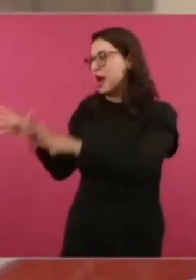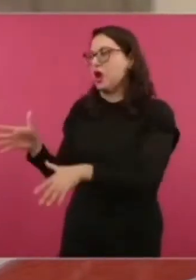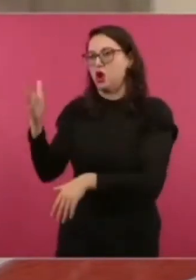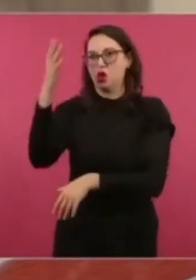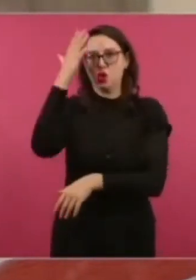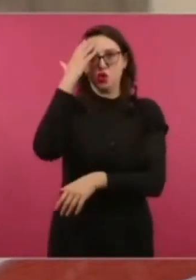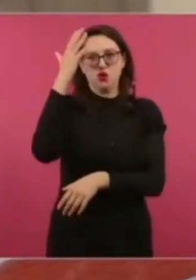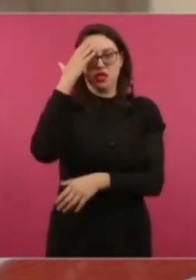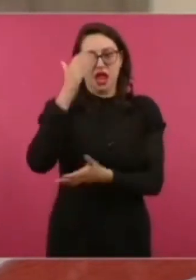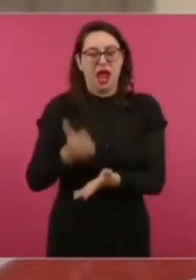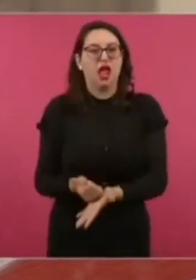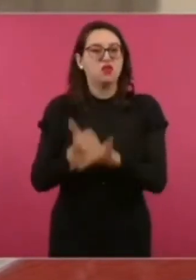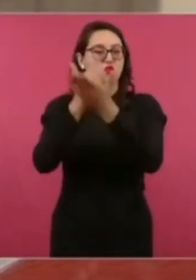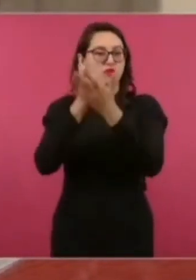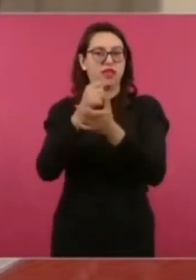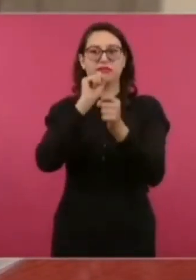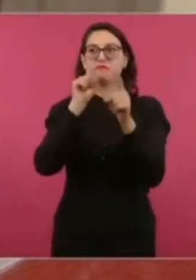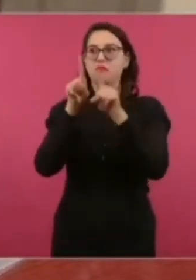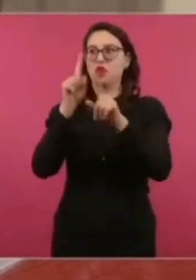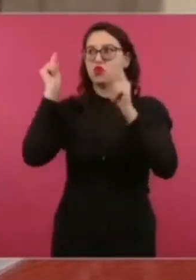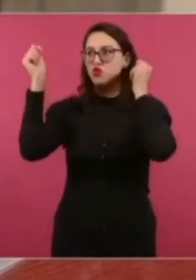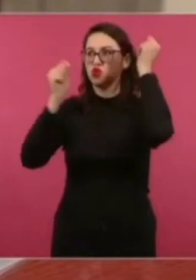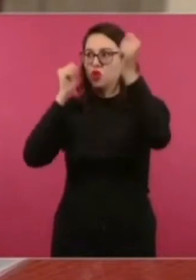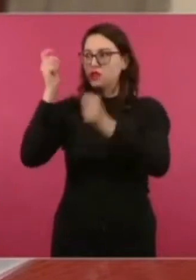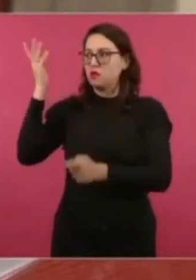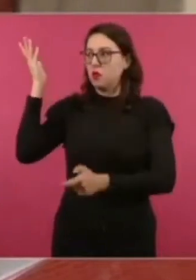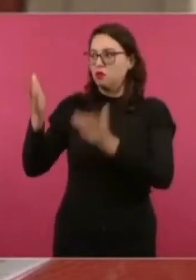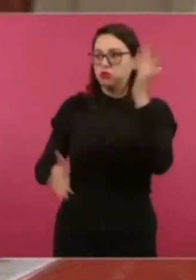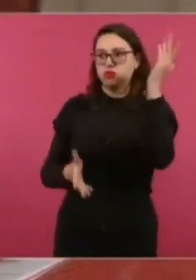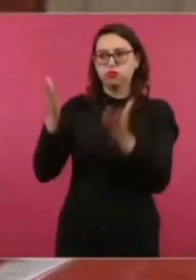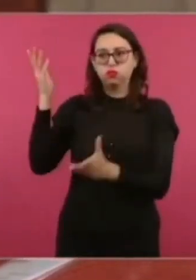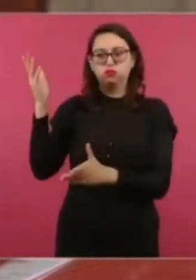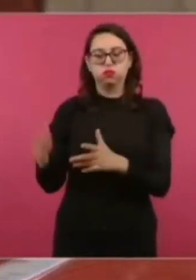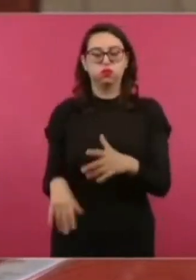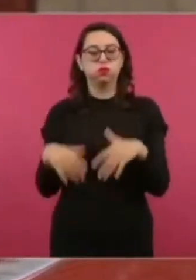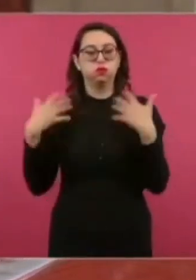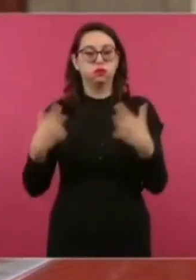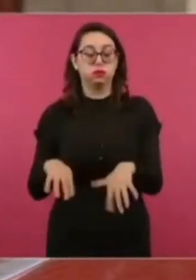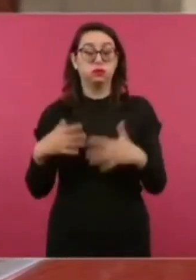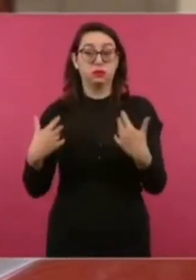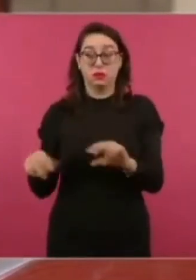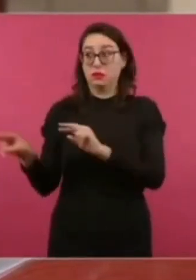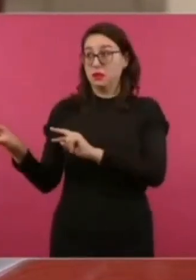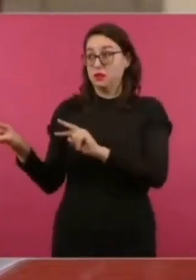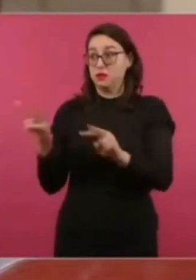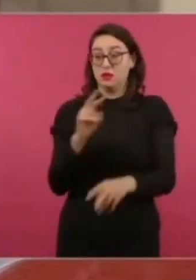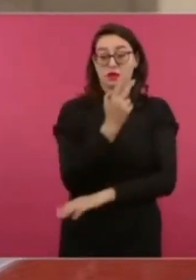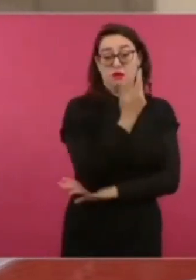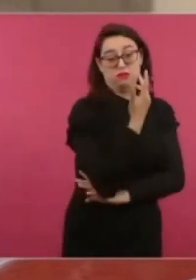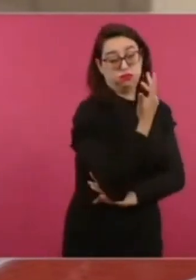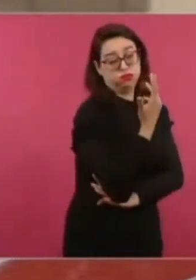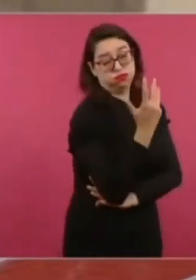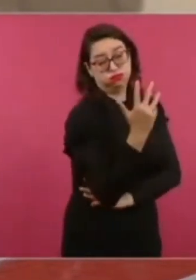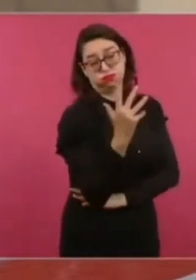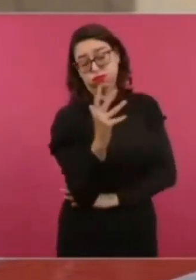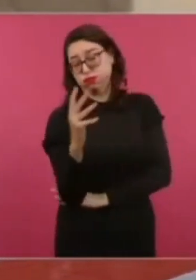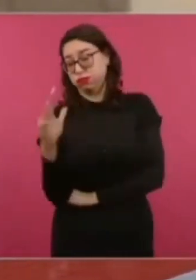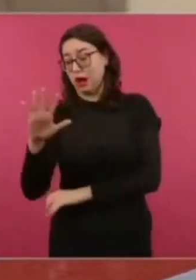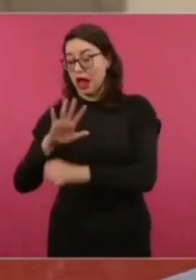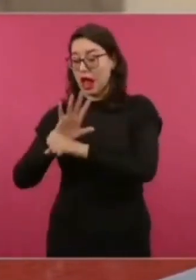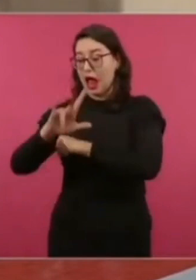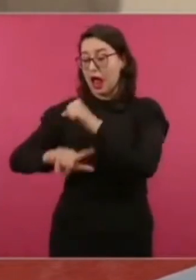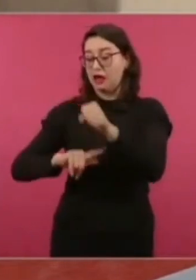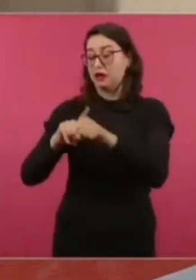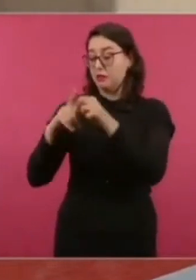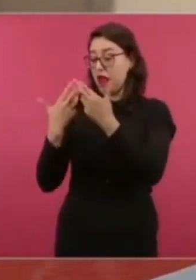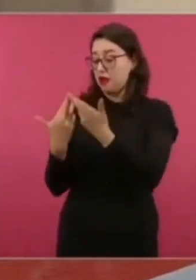que además podrán apreciar la exuberante selva tropical con su fauna nativa y